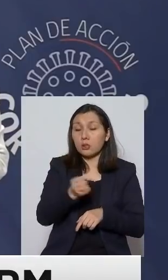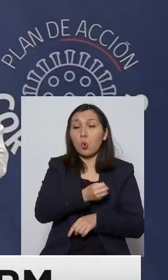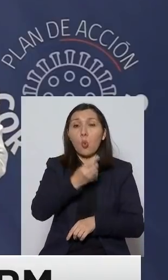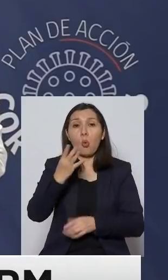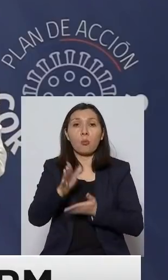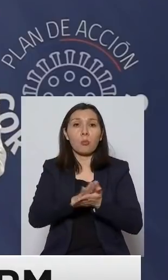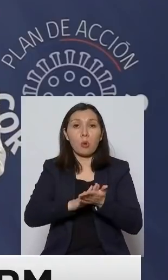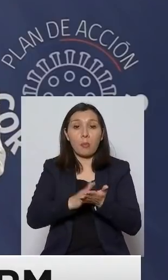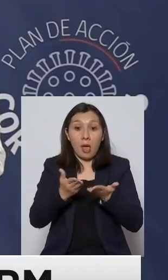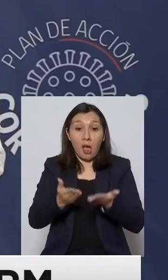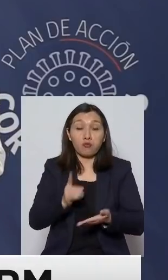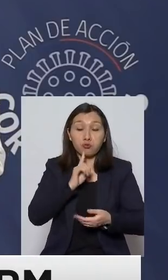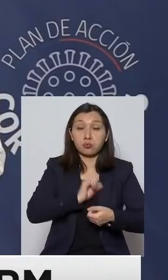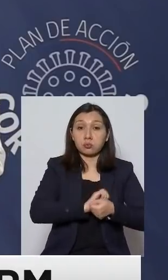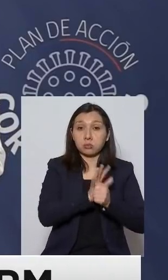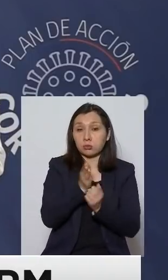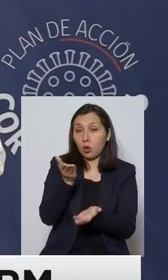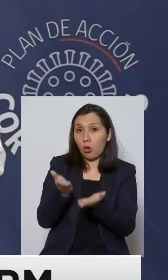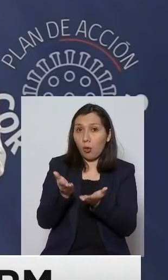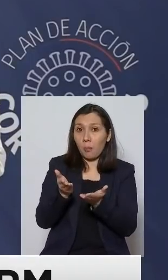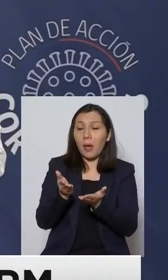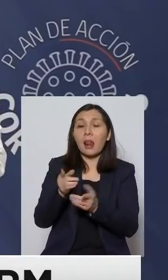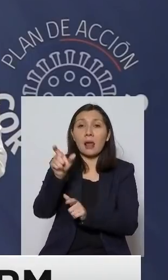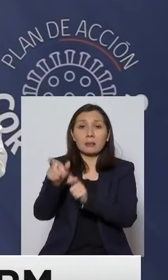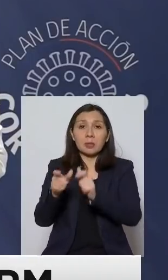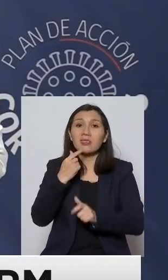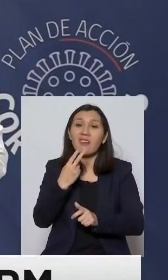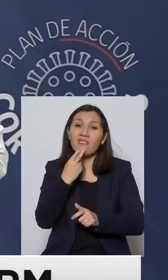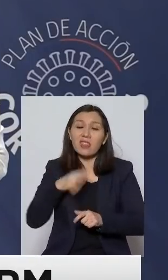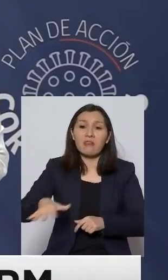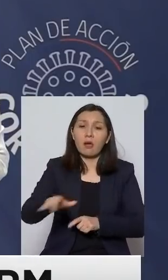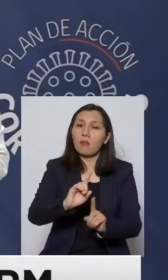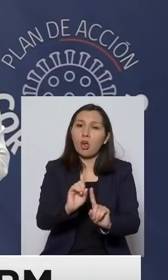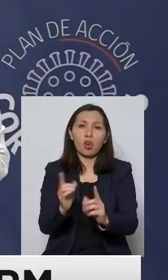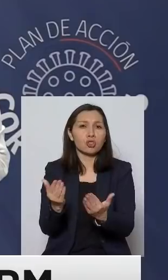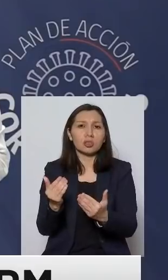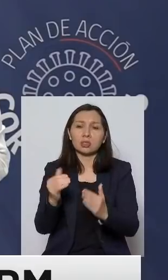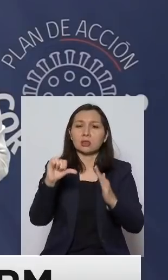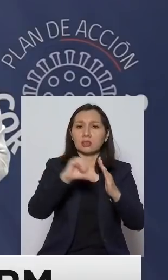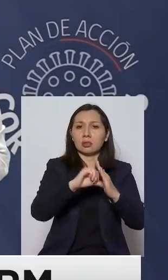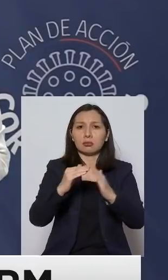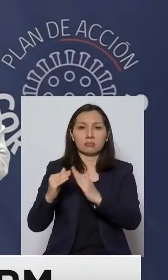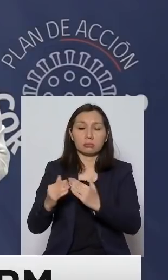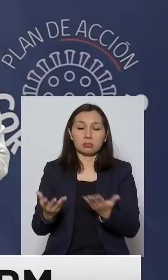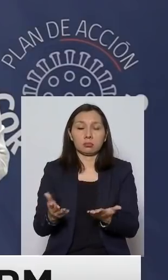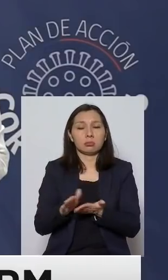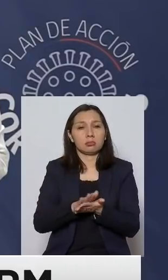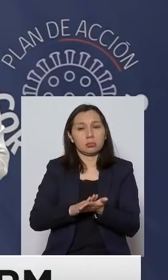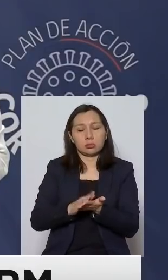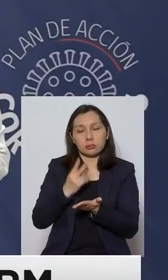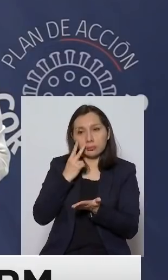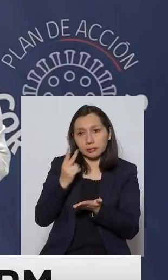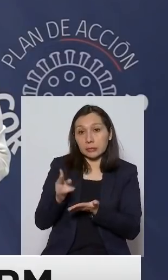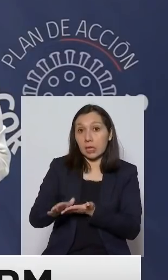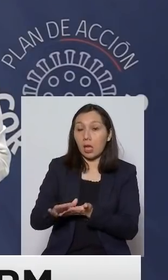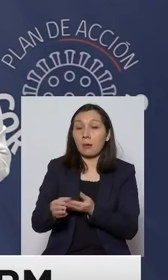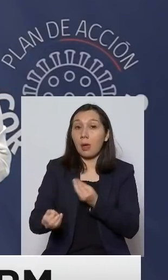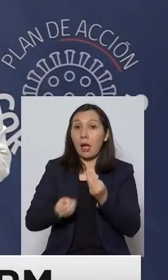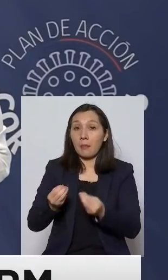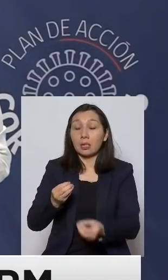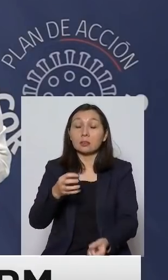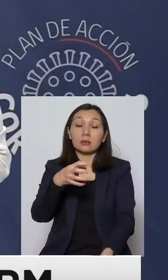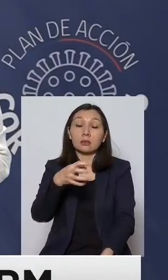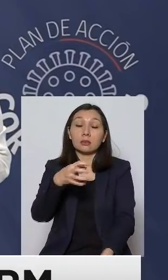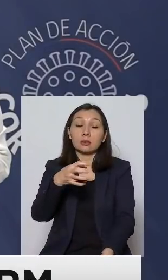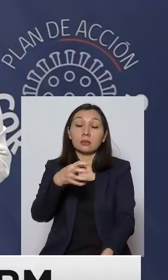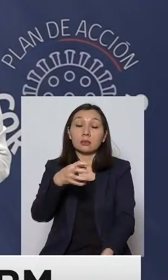cifras por ejemplo de casos activos en comparación a los habitantes que no es necesario pero no le parece por ejemplo tomando como ejemplo lo que pasó en la región